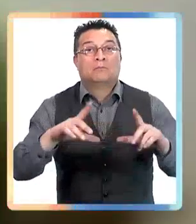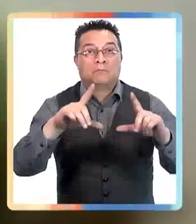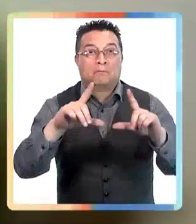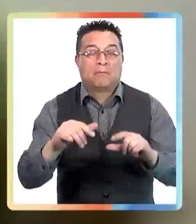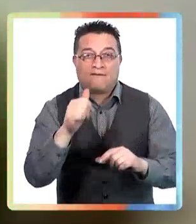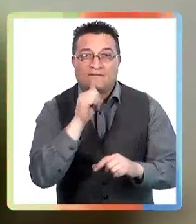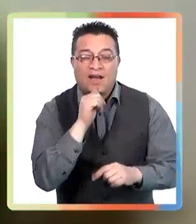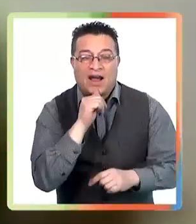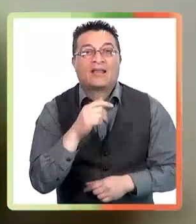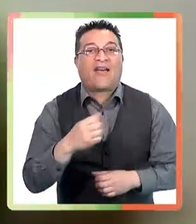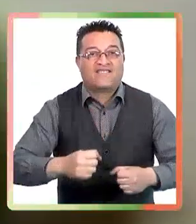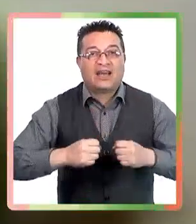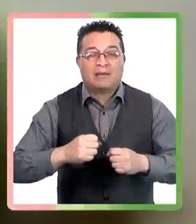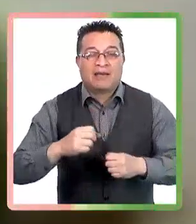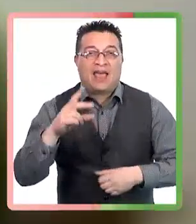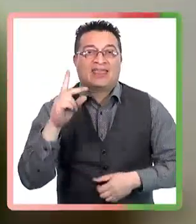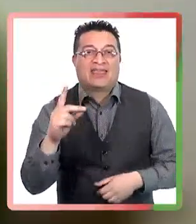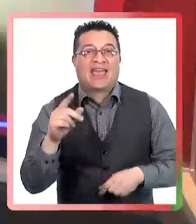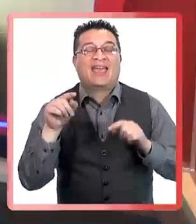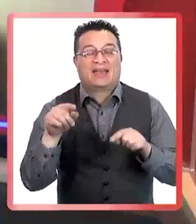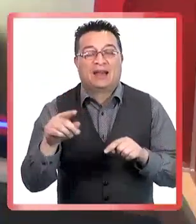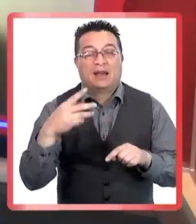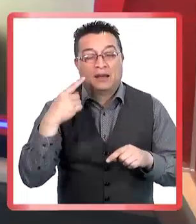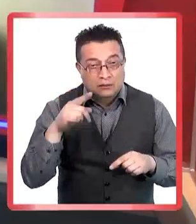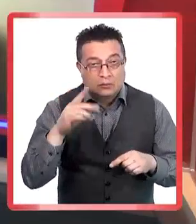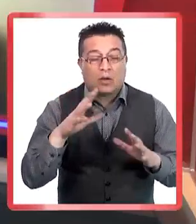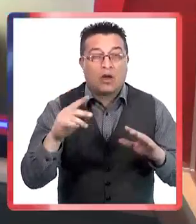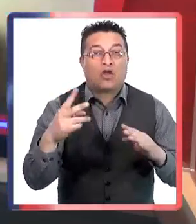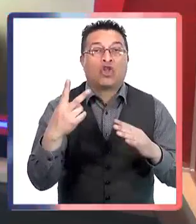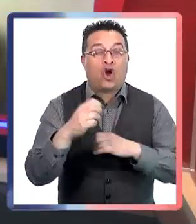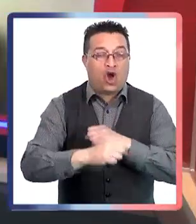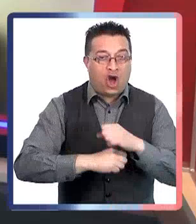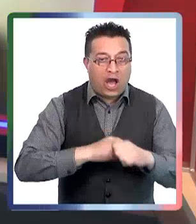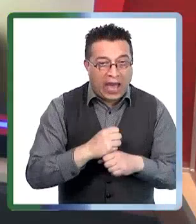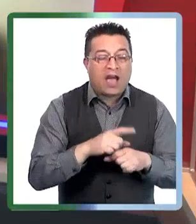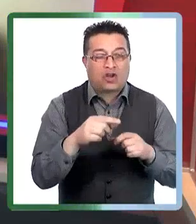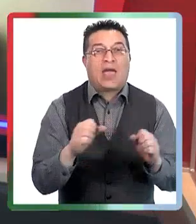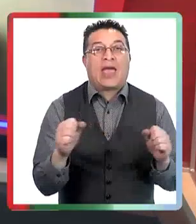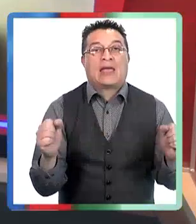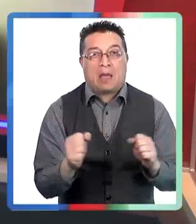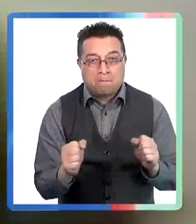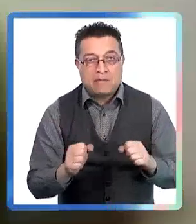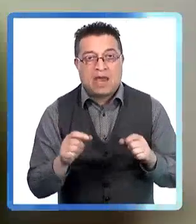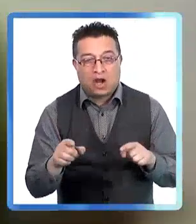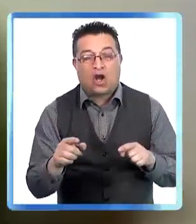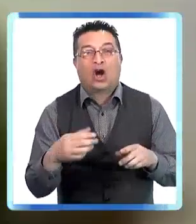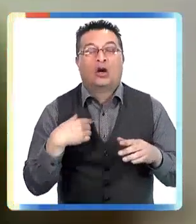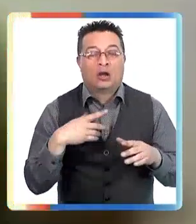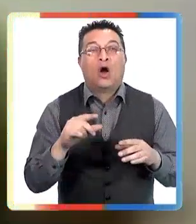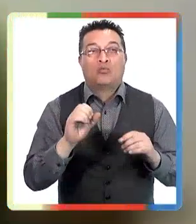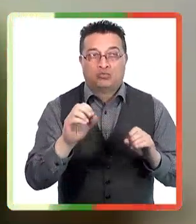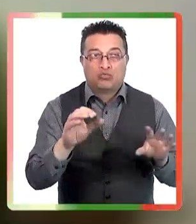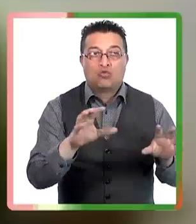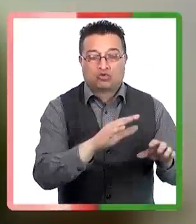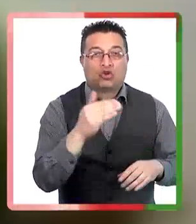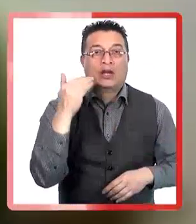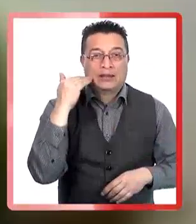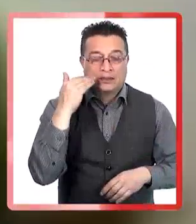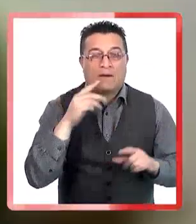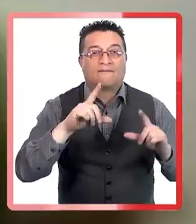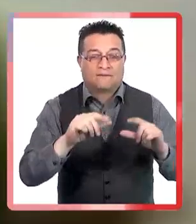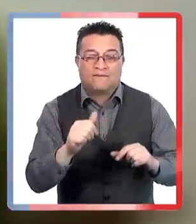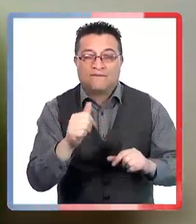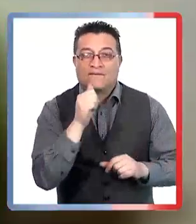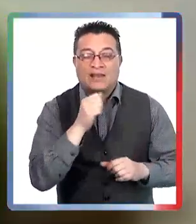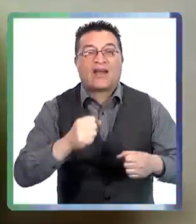el déficit de vitamina D. Y estábamos, más encima tuvimos a los niños encerrados dos años, ahora estamos en invierno, se han visto un buen porcentaje de niños con